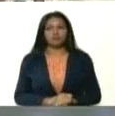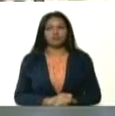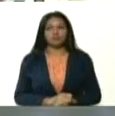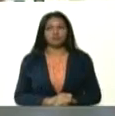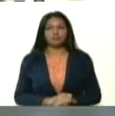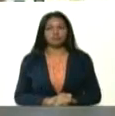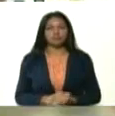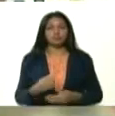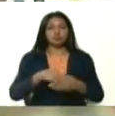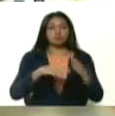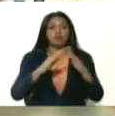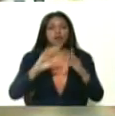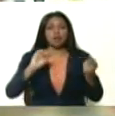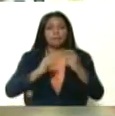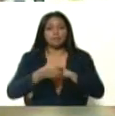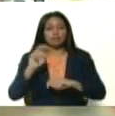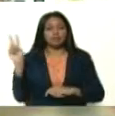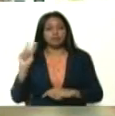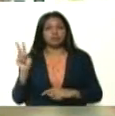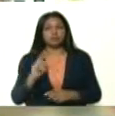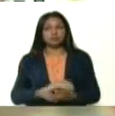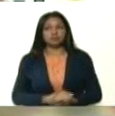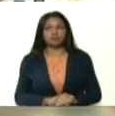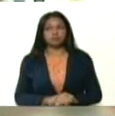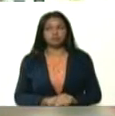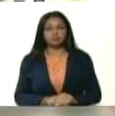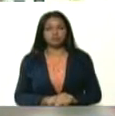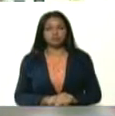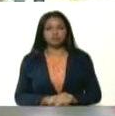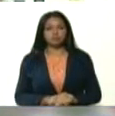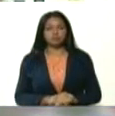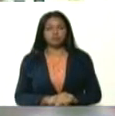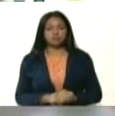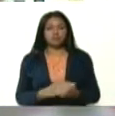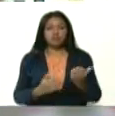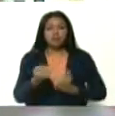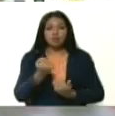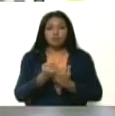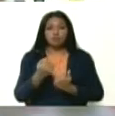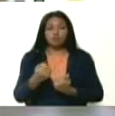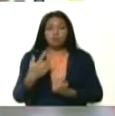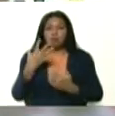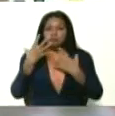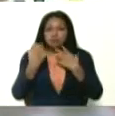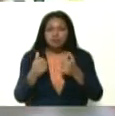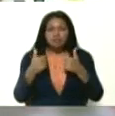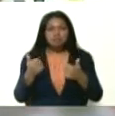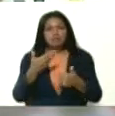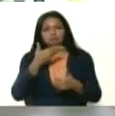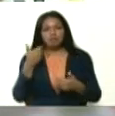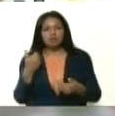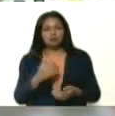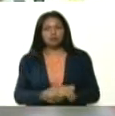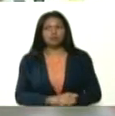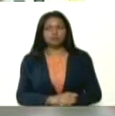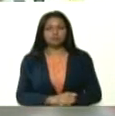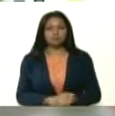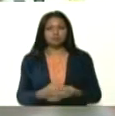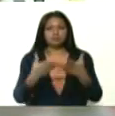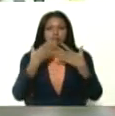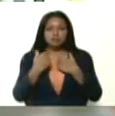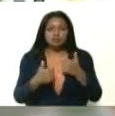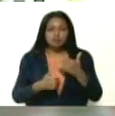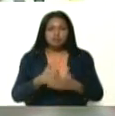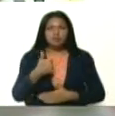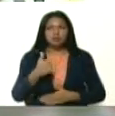cuarentena ha cambiado a Venezuela y la solidaridad hoy se entiende mejor y se entiende más.